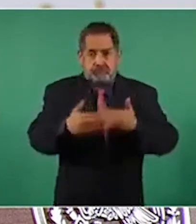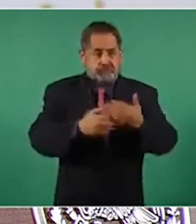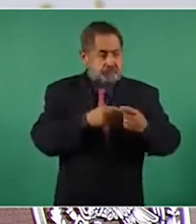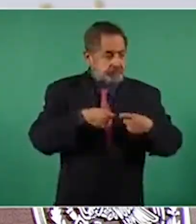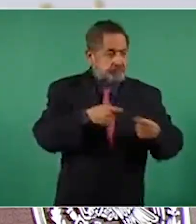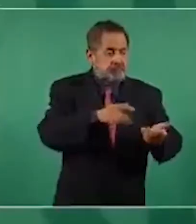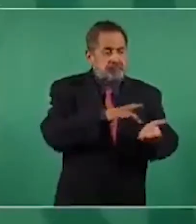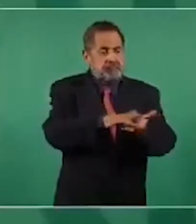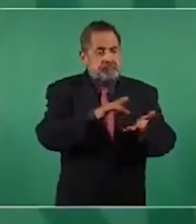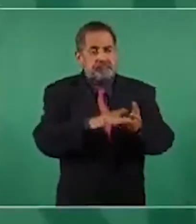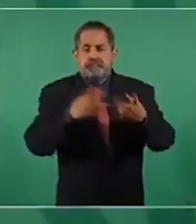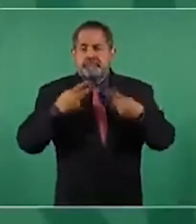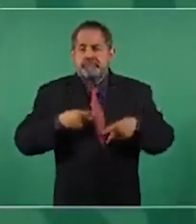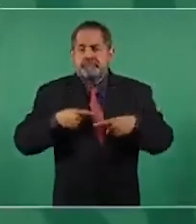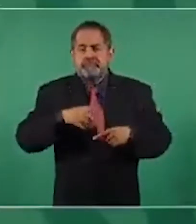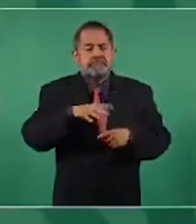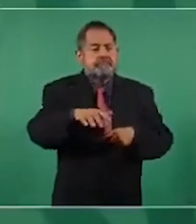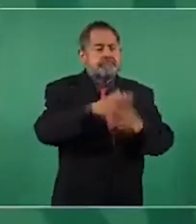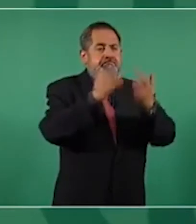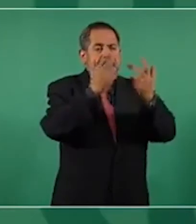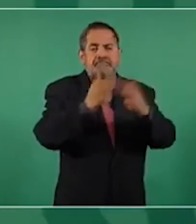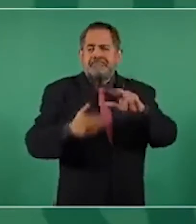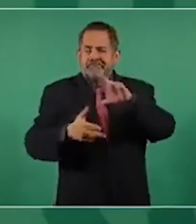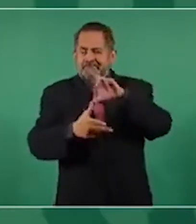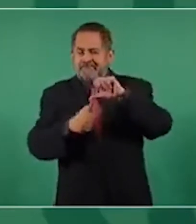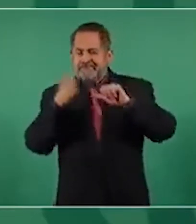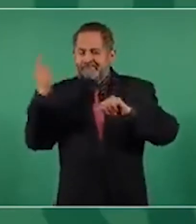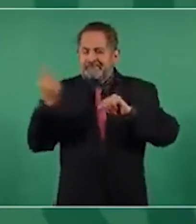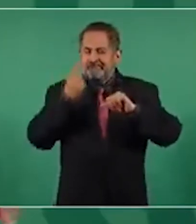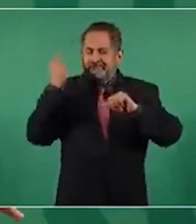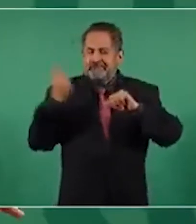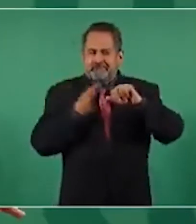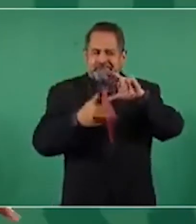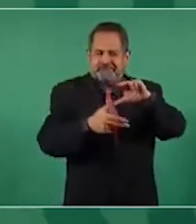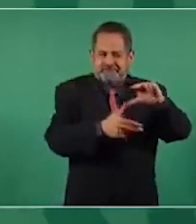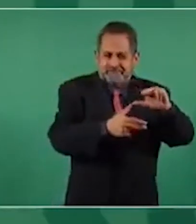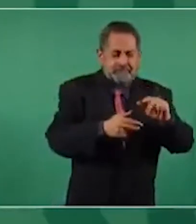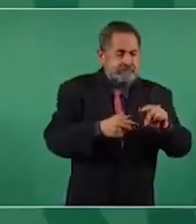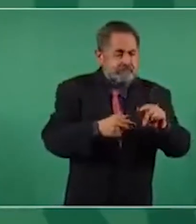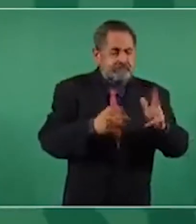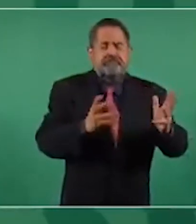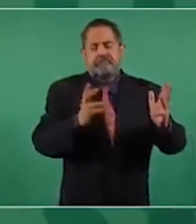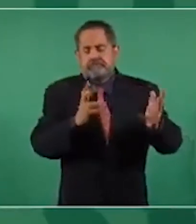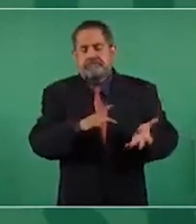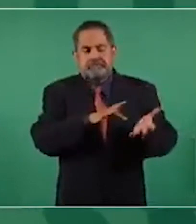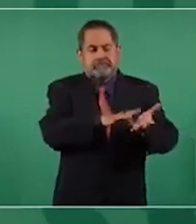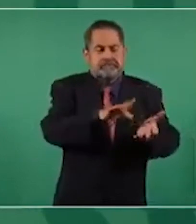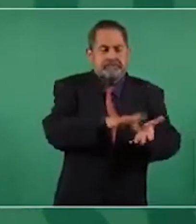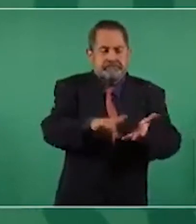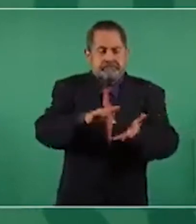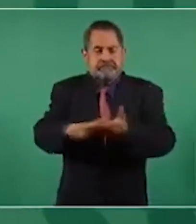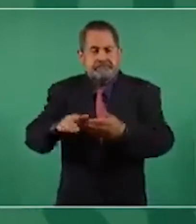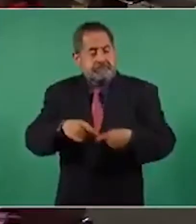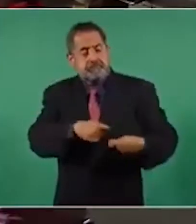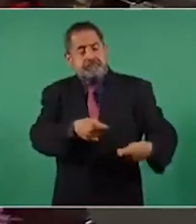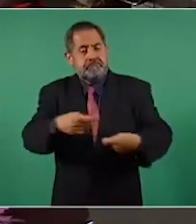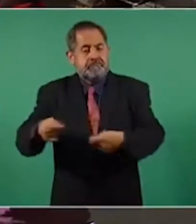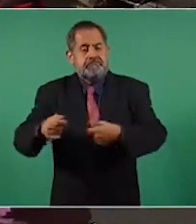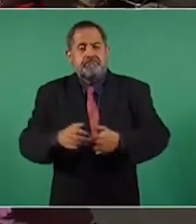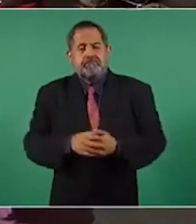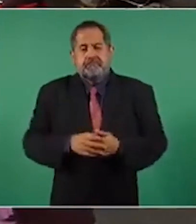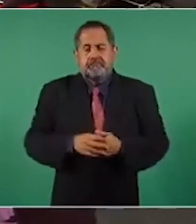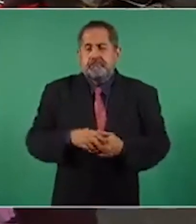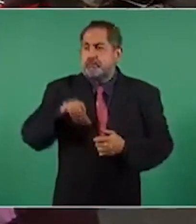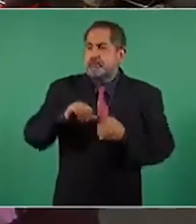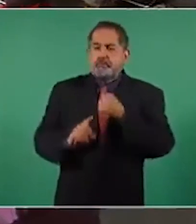apoyar a damnificados por el huracán. vamos a dedicar el